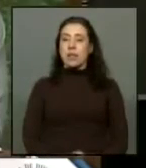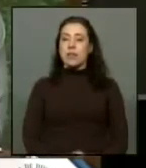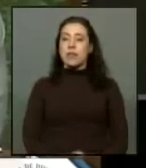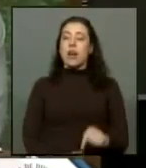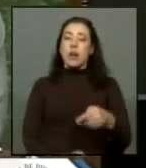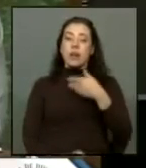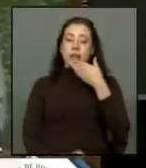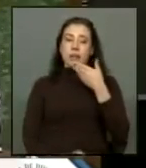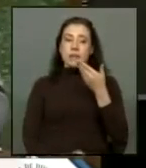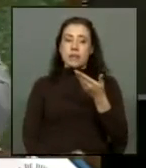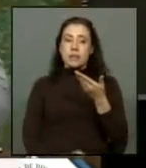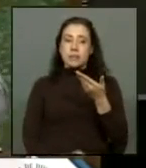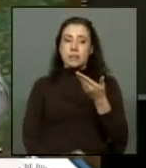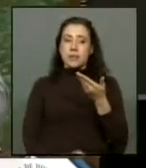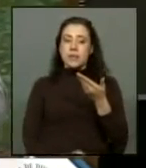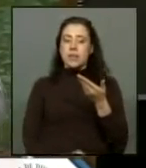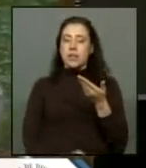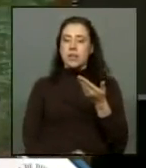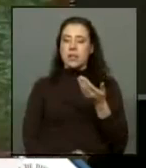la palabra,